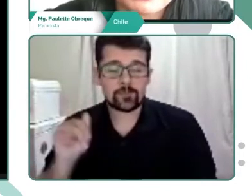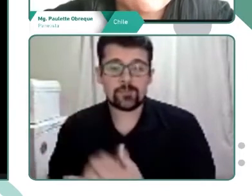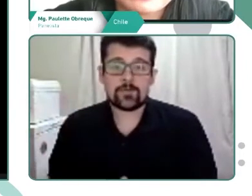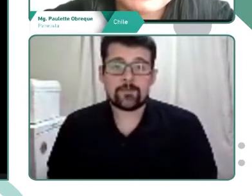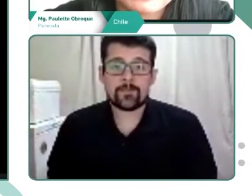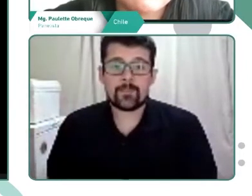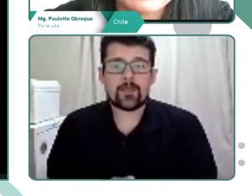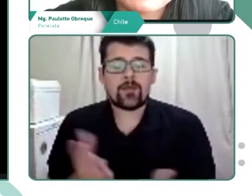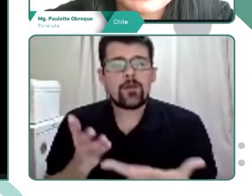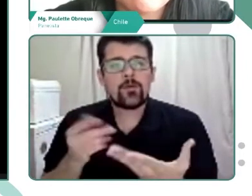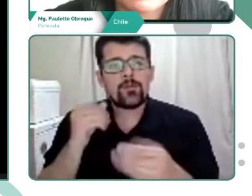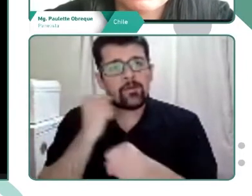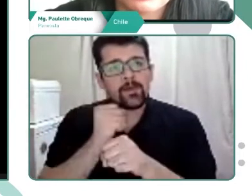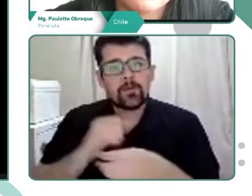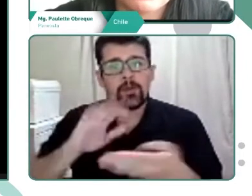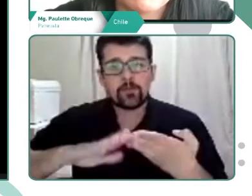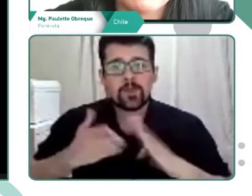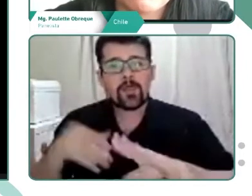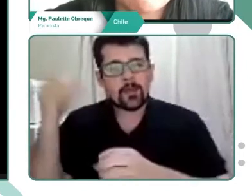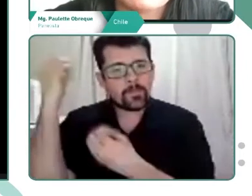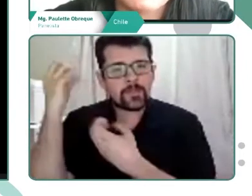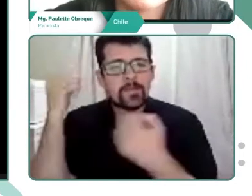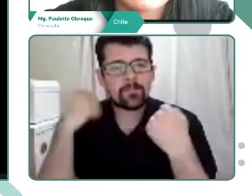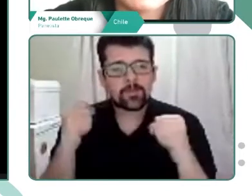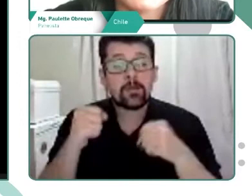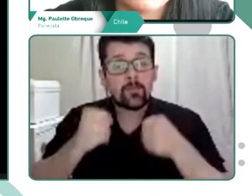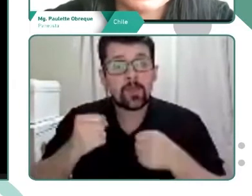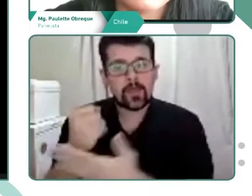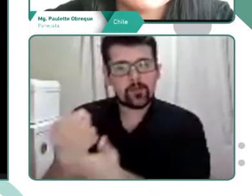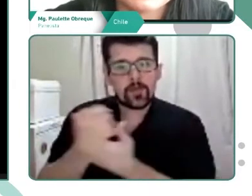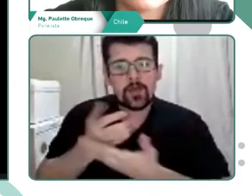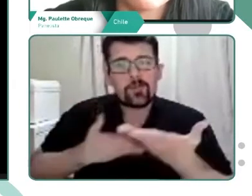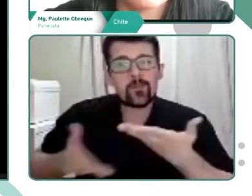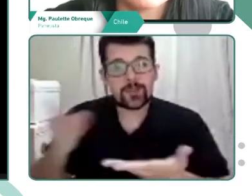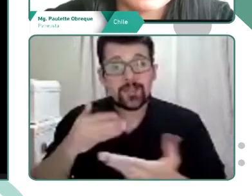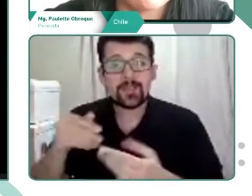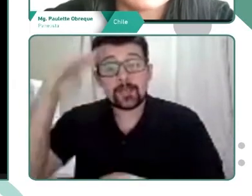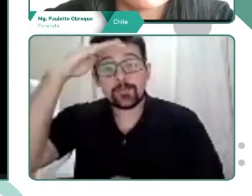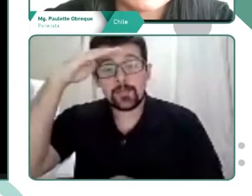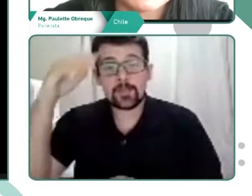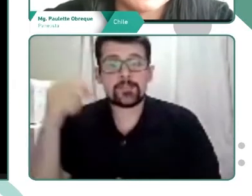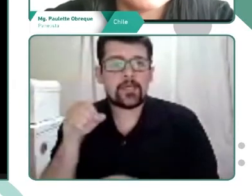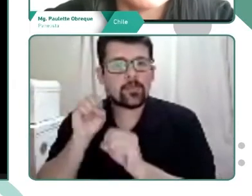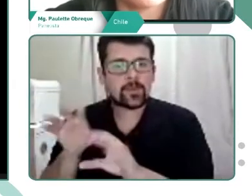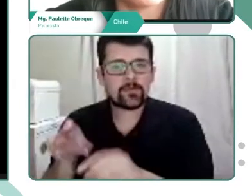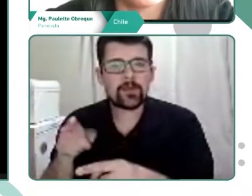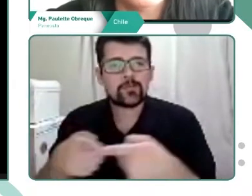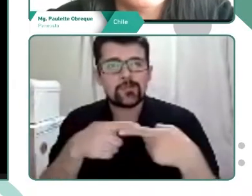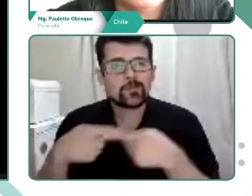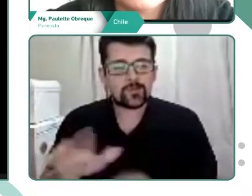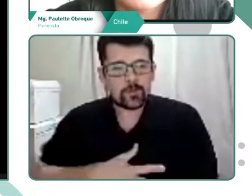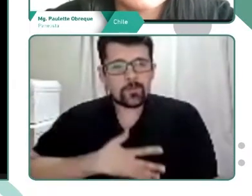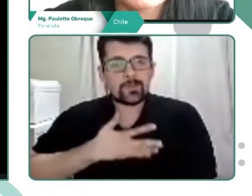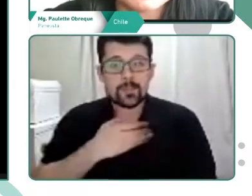comunidades prácticas de aprendizaje, porque estos encuentros nos permiten compartir experiencias educativas y socioemocionales para trabajar en